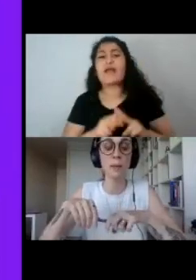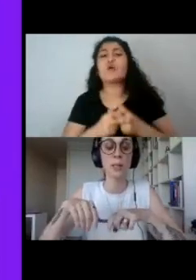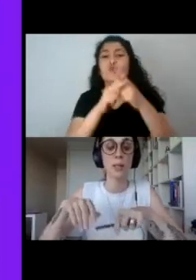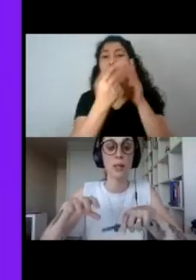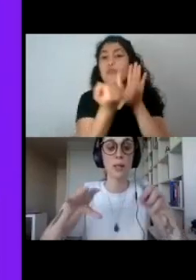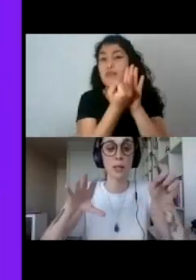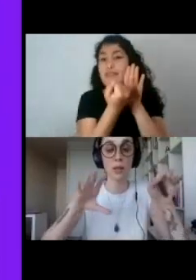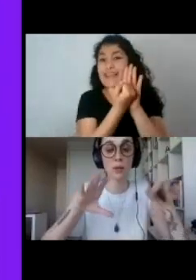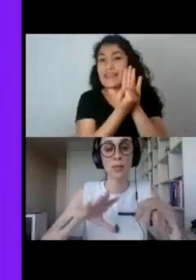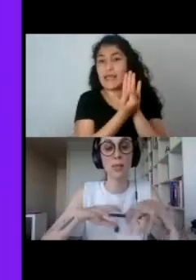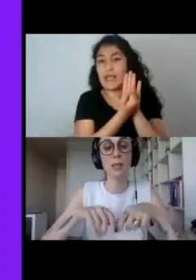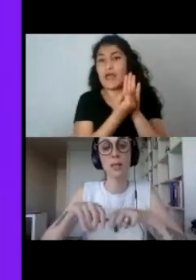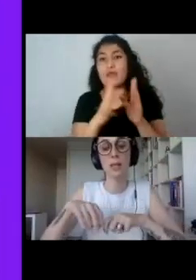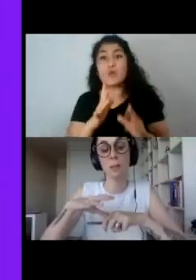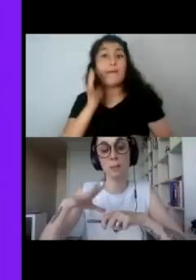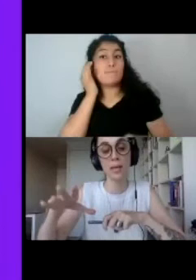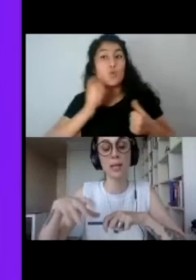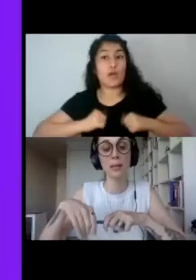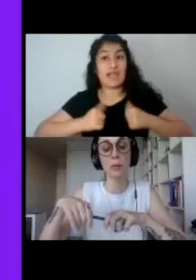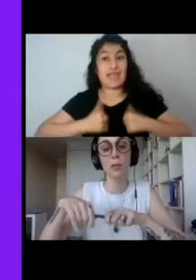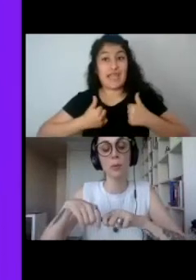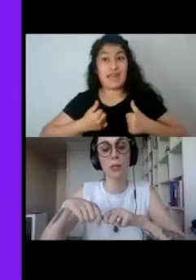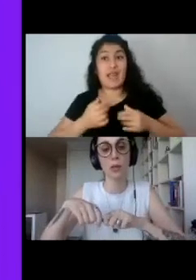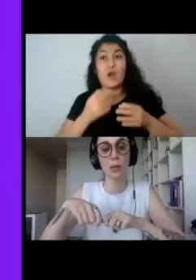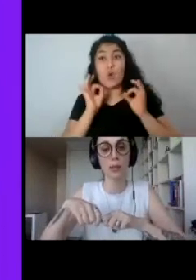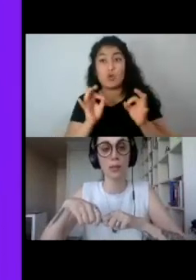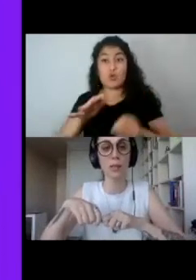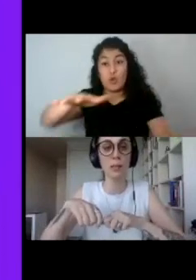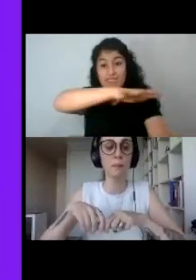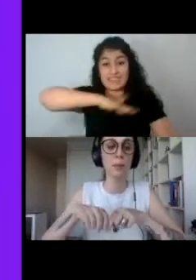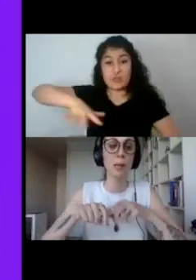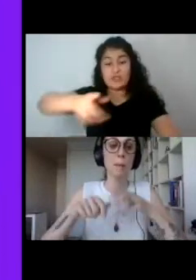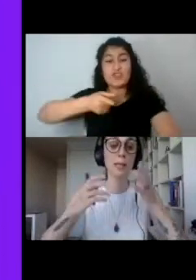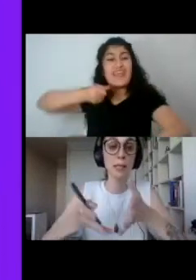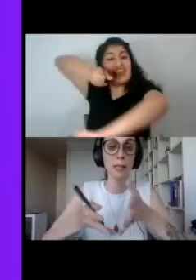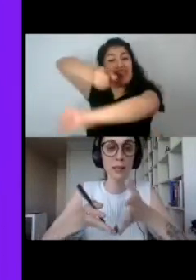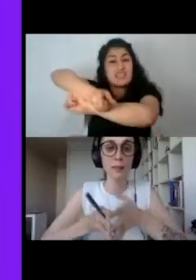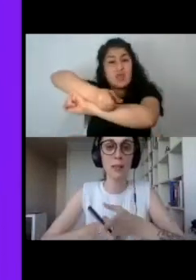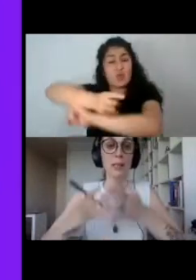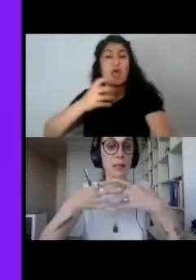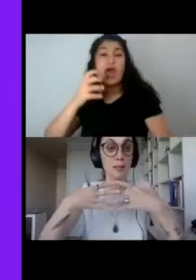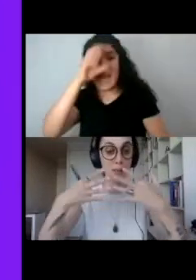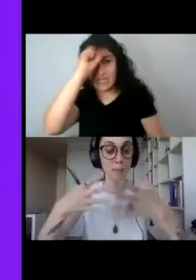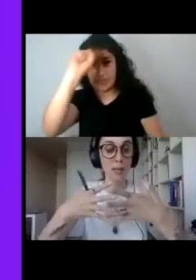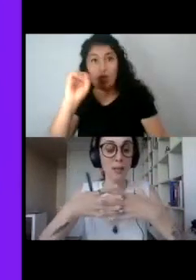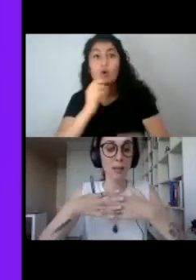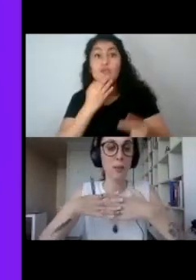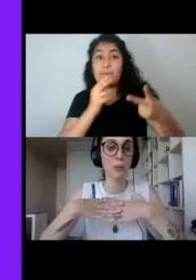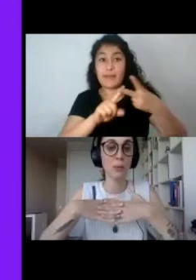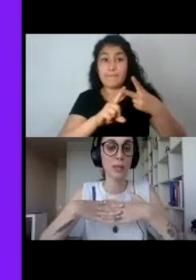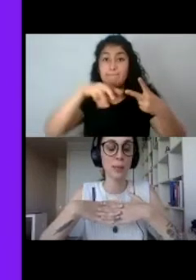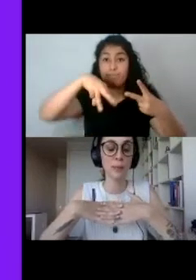una adolescente en plena dictadura y post-dictadura argentina. Matilde, también